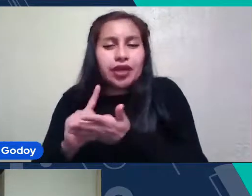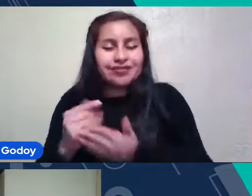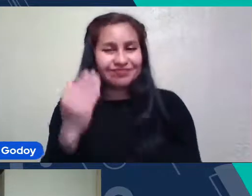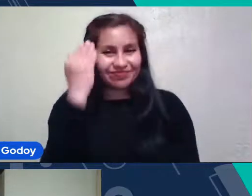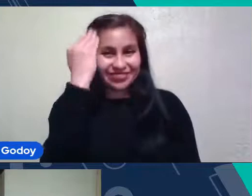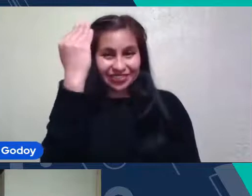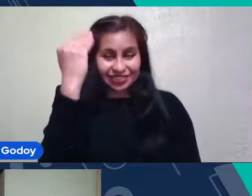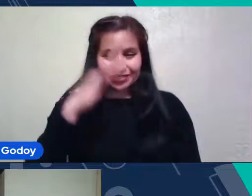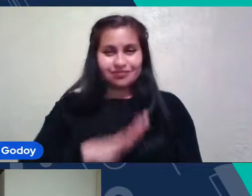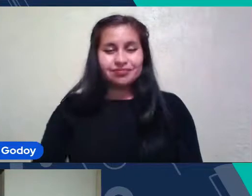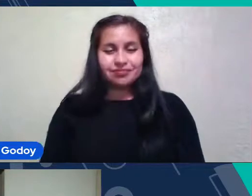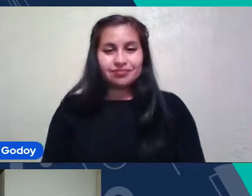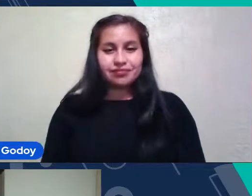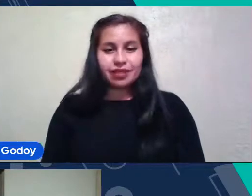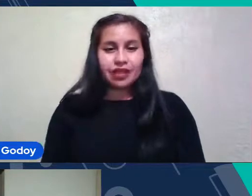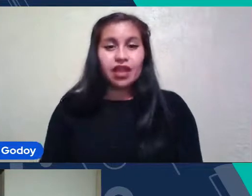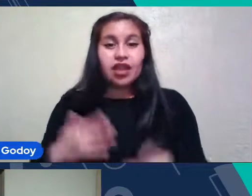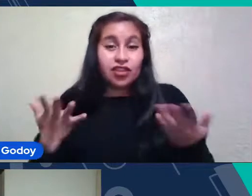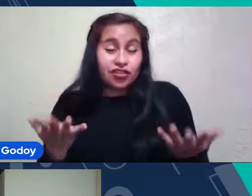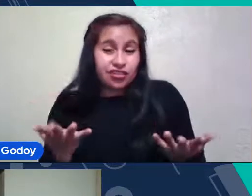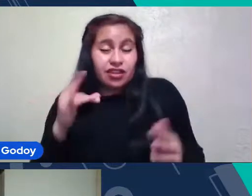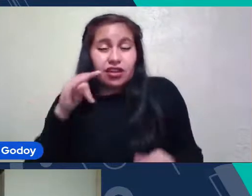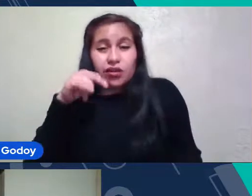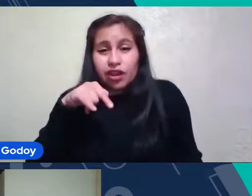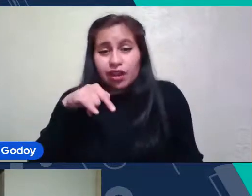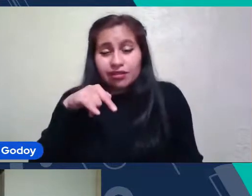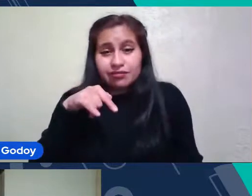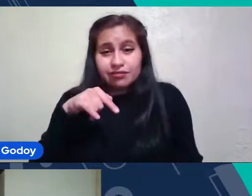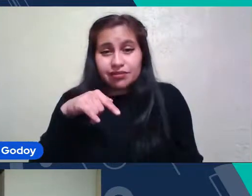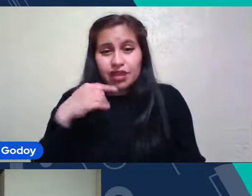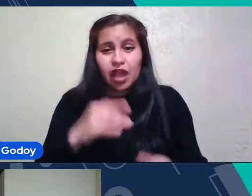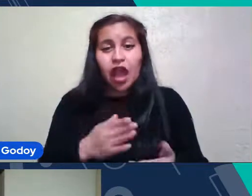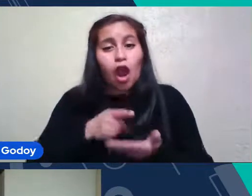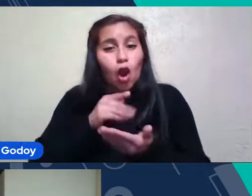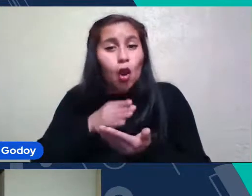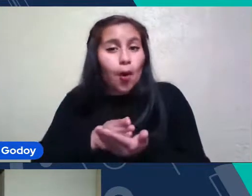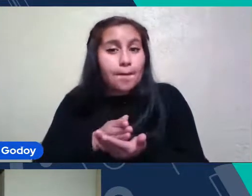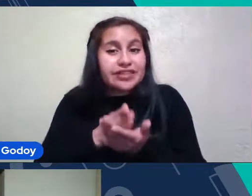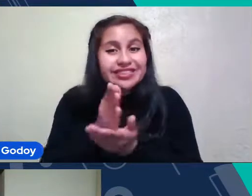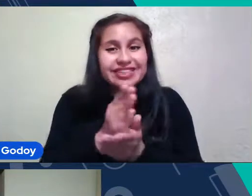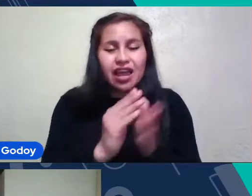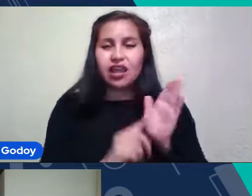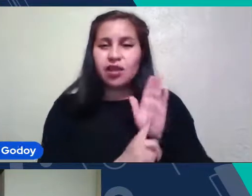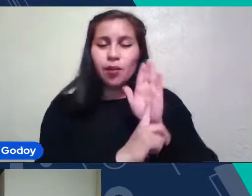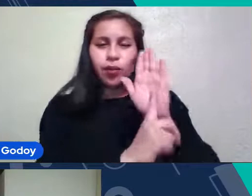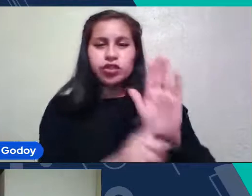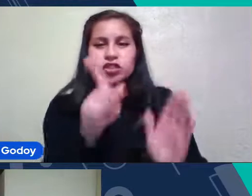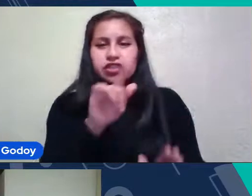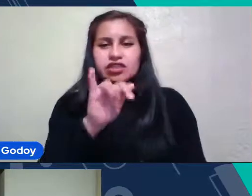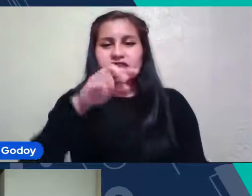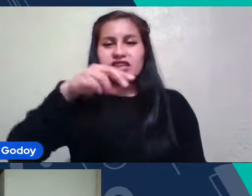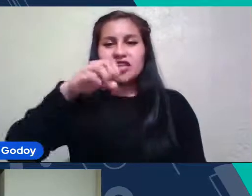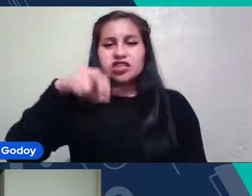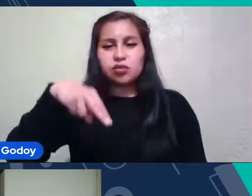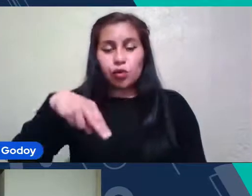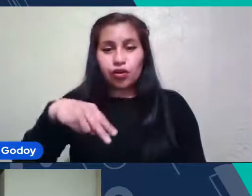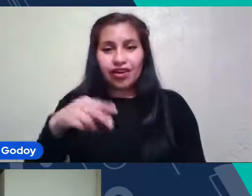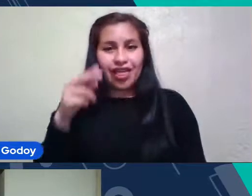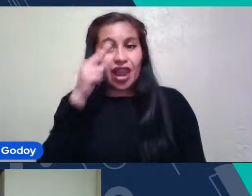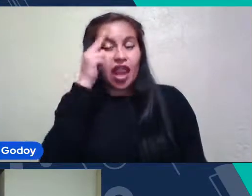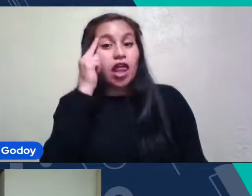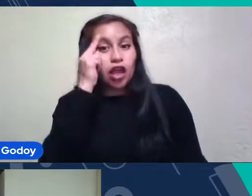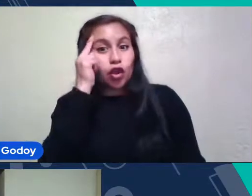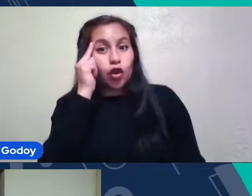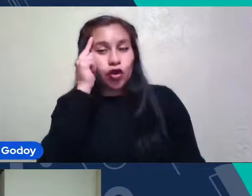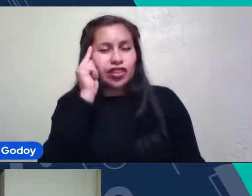sin más preámbulos, vamos a iniciar con la exposición de Simón. También recordarles que estaremos sorteando un libro al